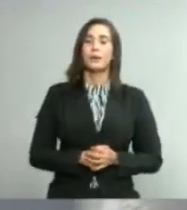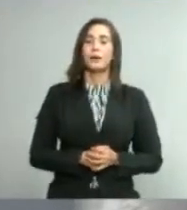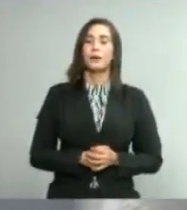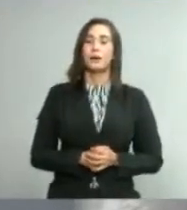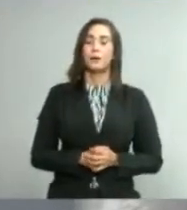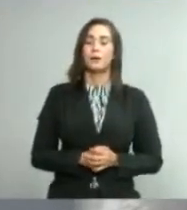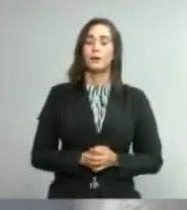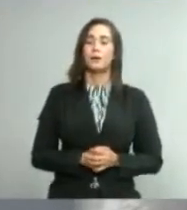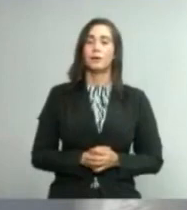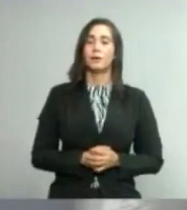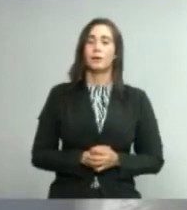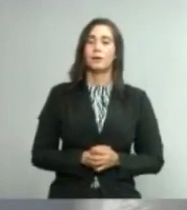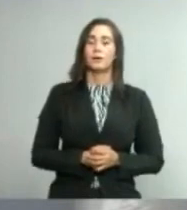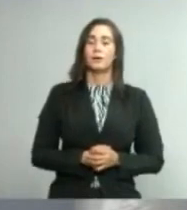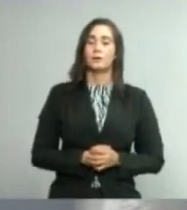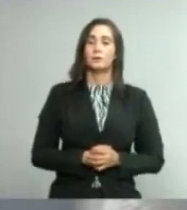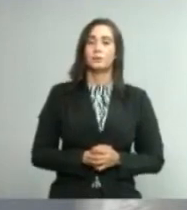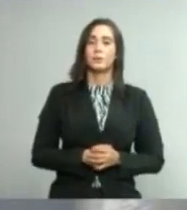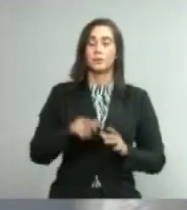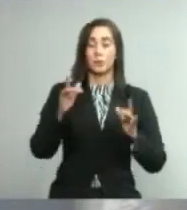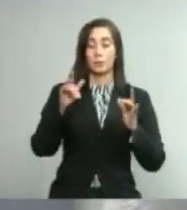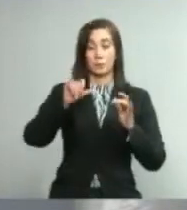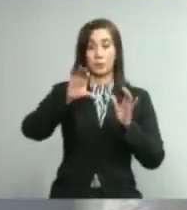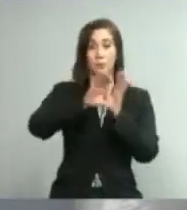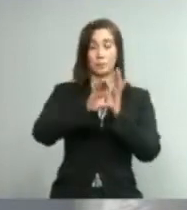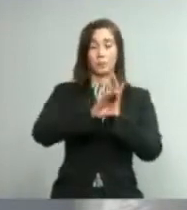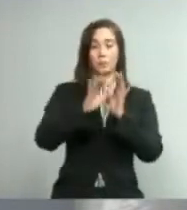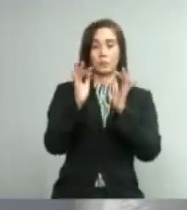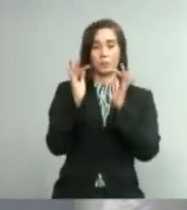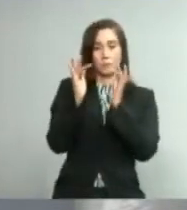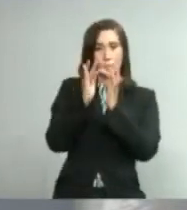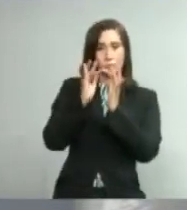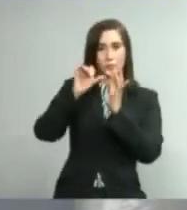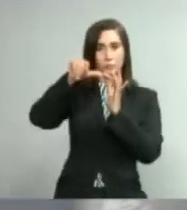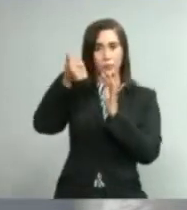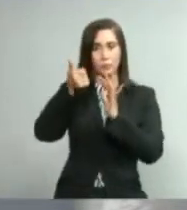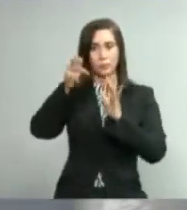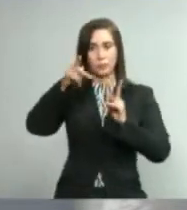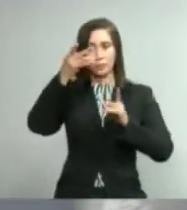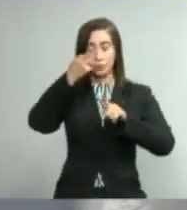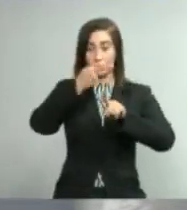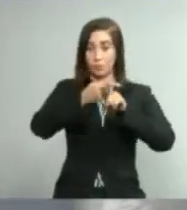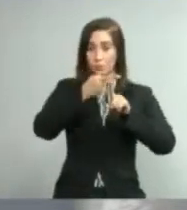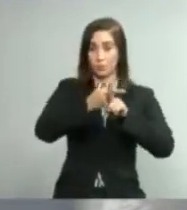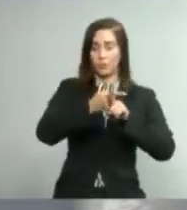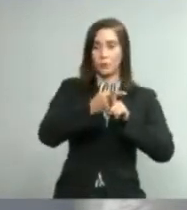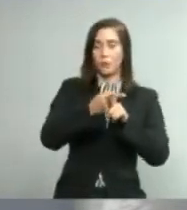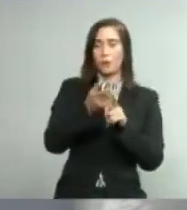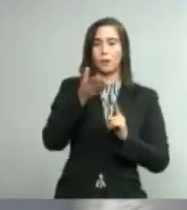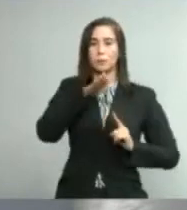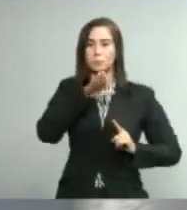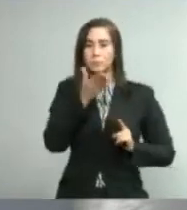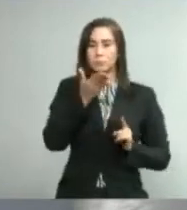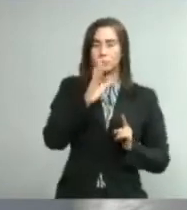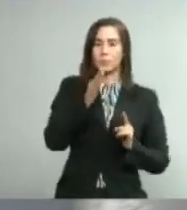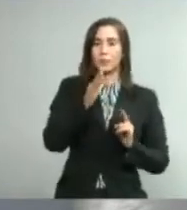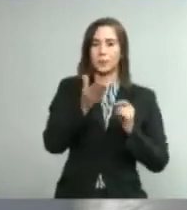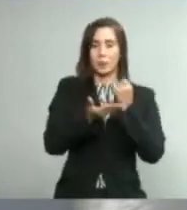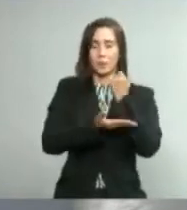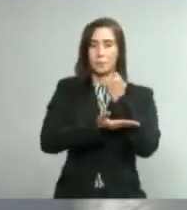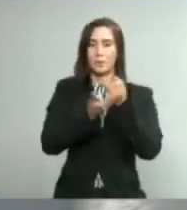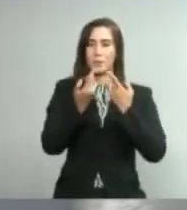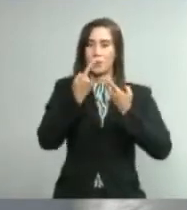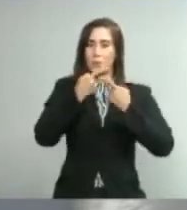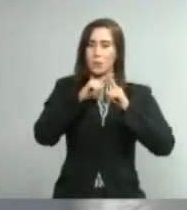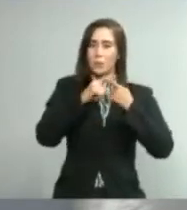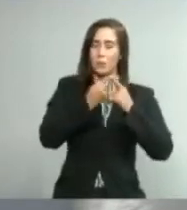personas ya con contactos o que presenten sintomatologías específicas a las que se le van a practicar